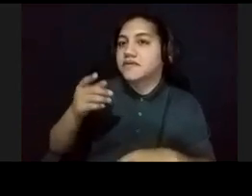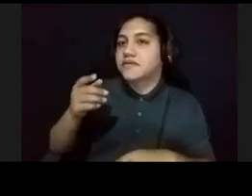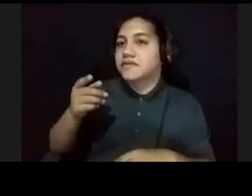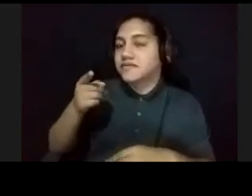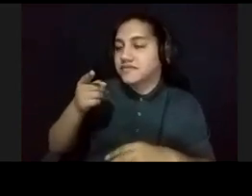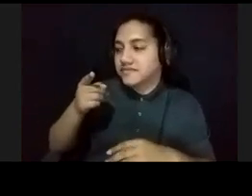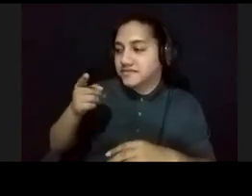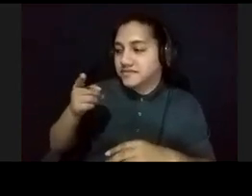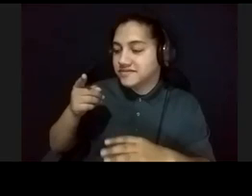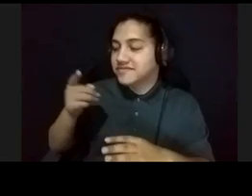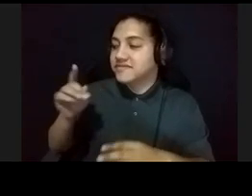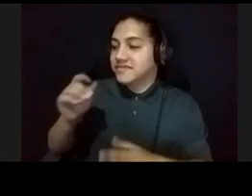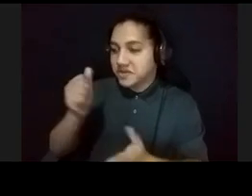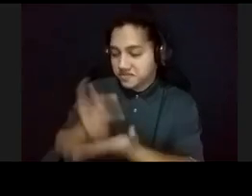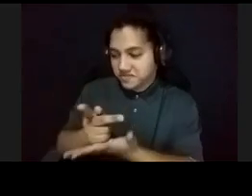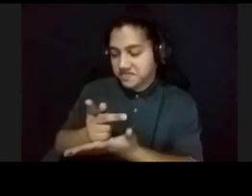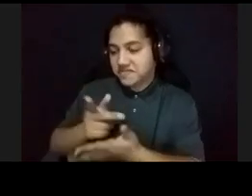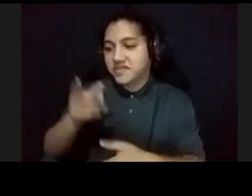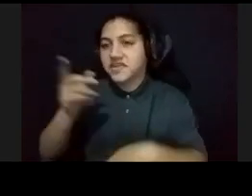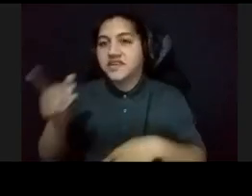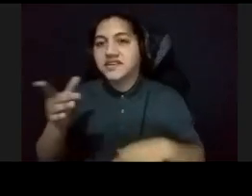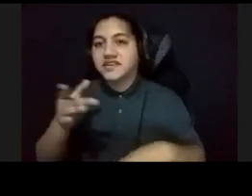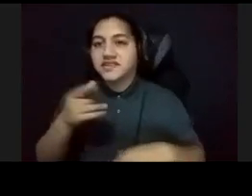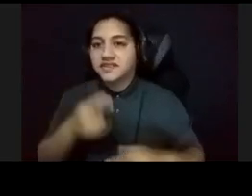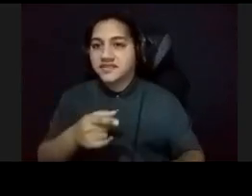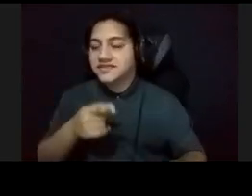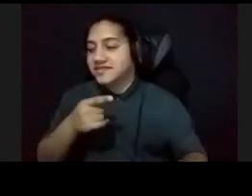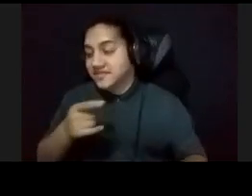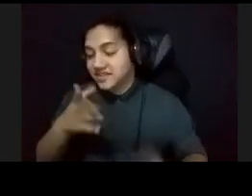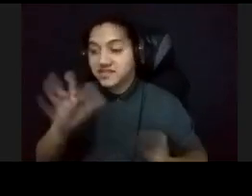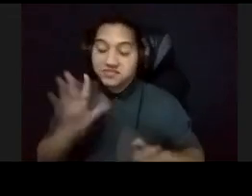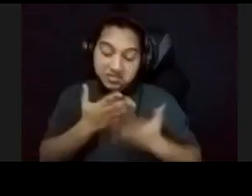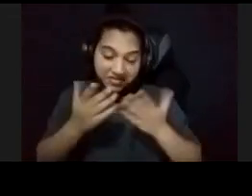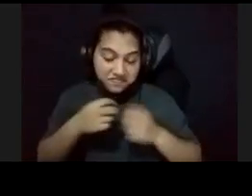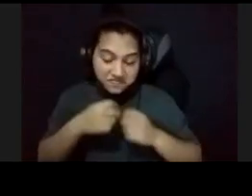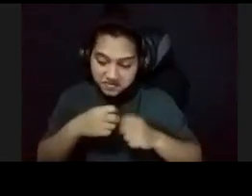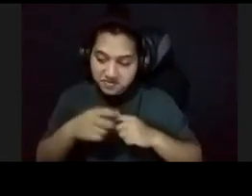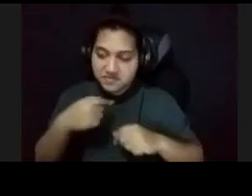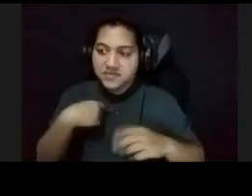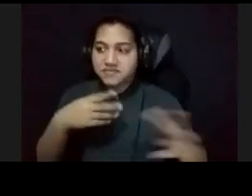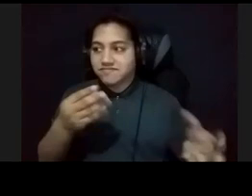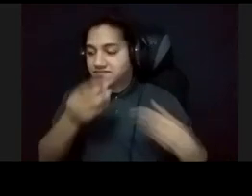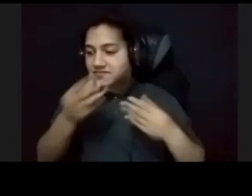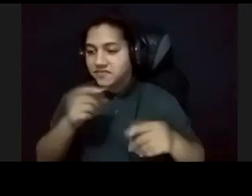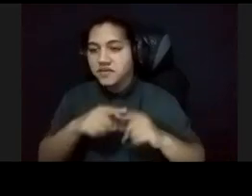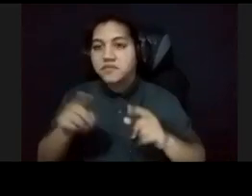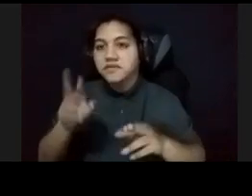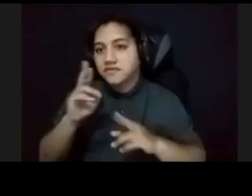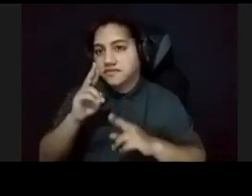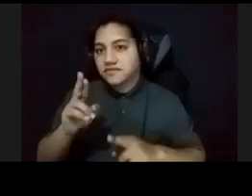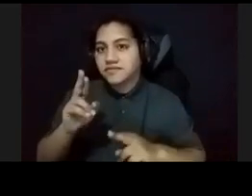pues está bien, don Tefo, no hay problema, claro, él me había dado un bagaje, una fuente increíble, pero hay que respetarla,